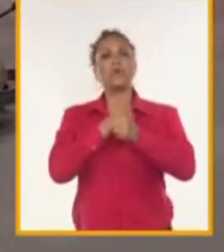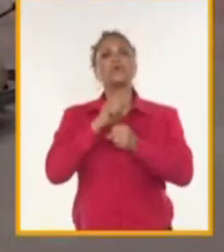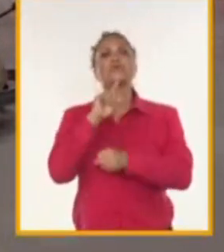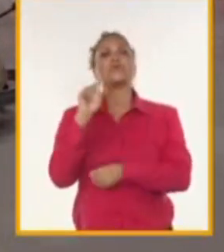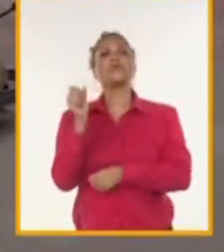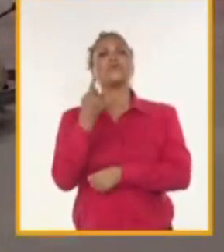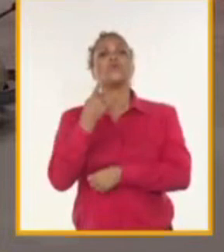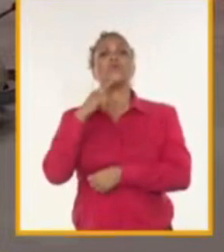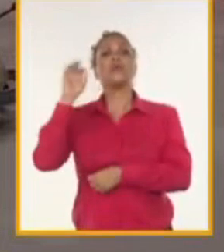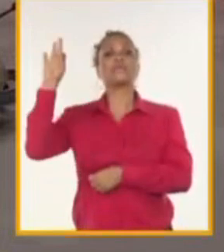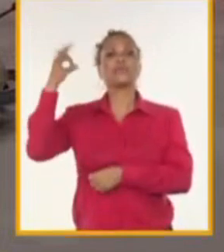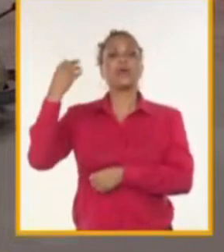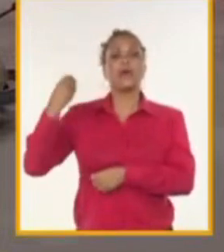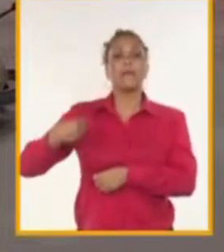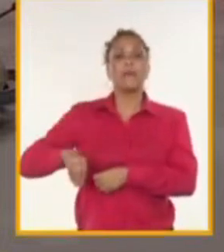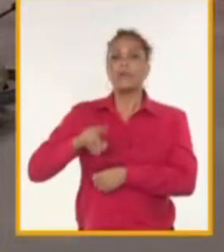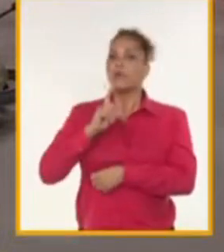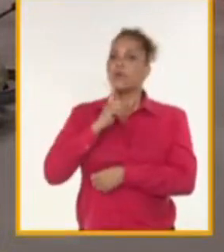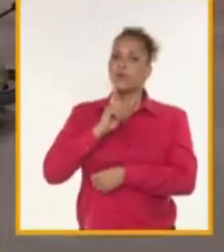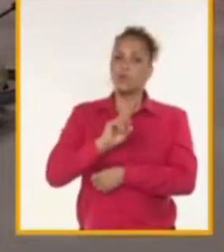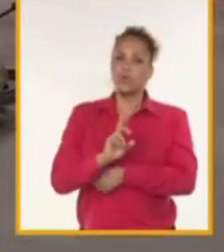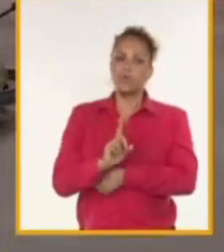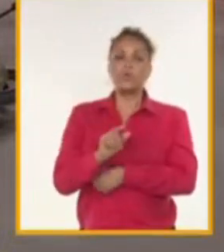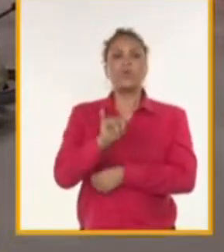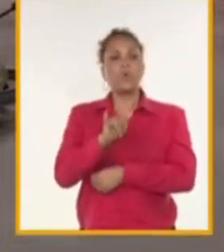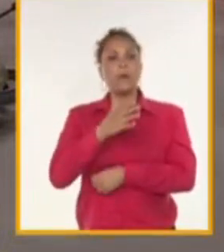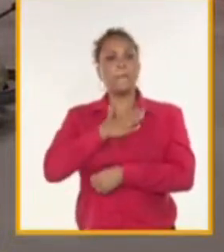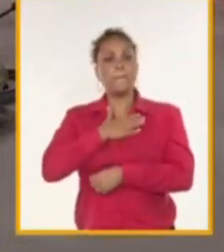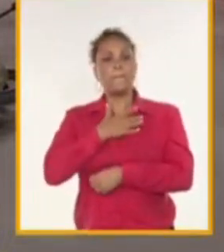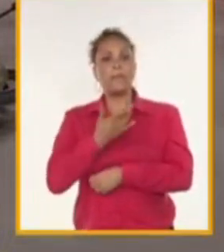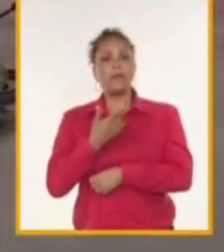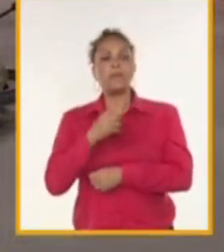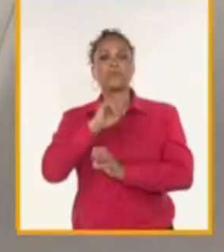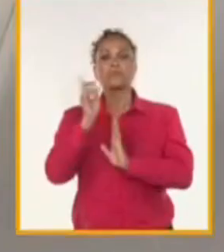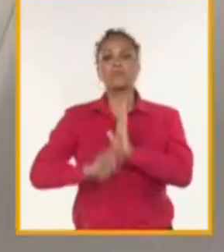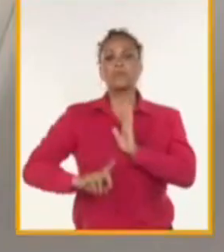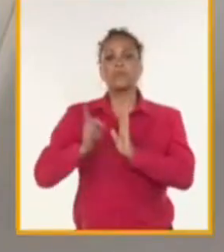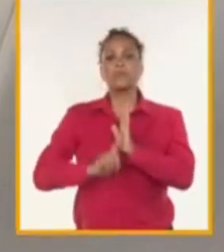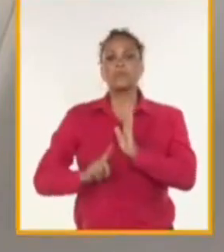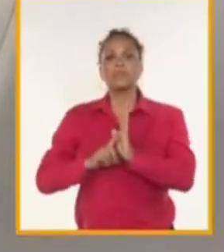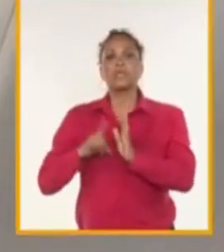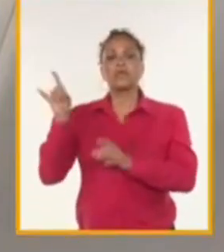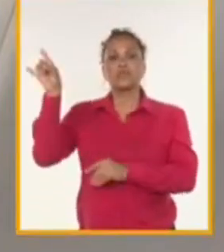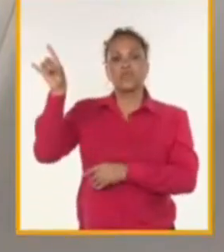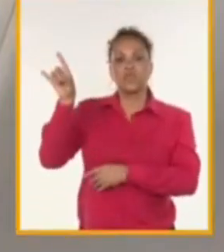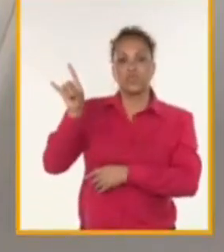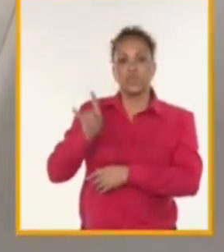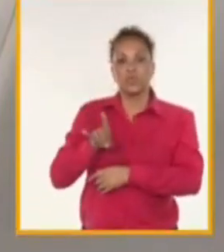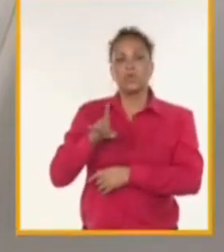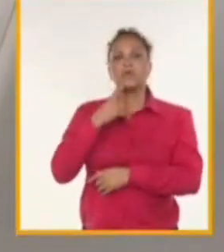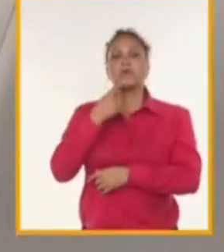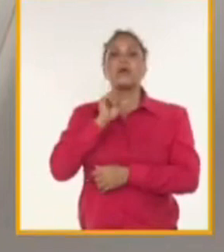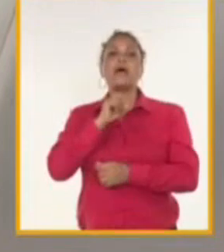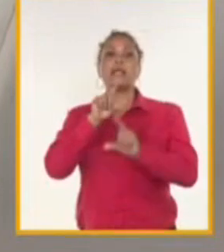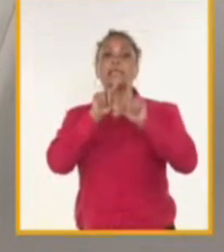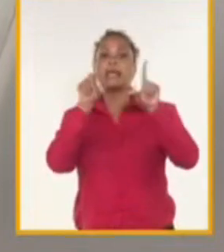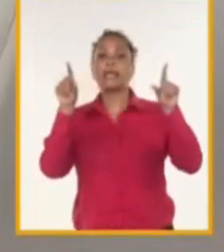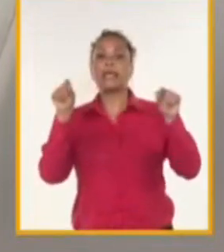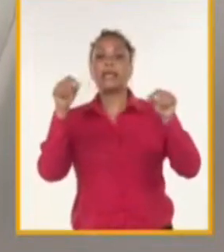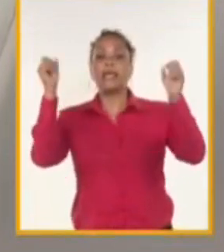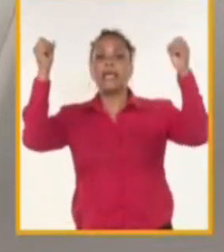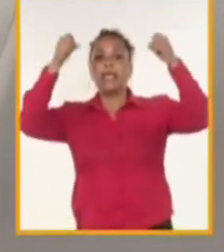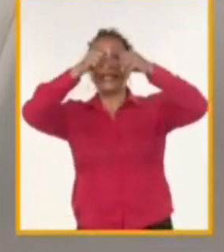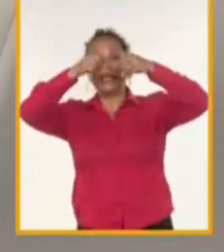la energía que se genera en la zona sino que ellos propios tratan de utilizar fuentes renovables y además utilizar lámparas ahorradoras, sea, otro tipo